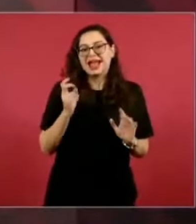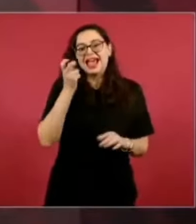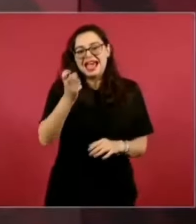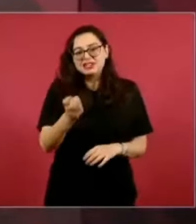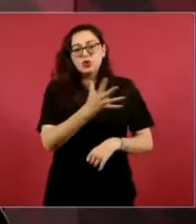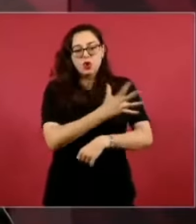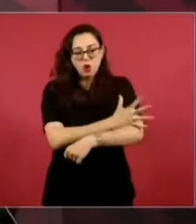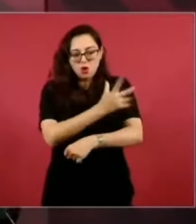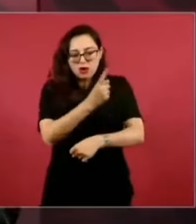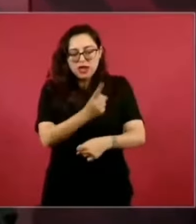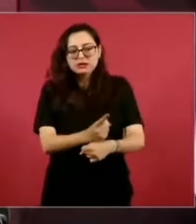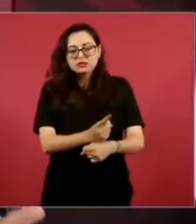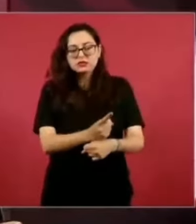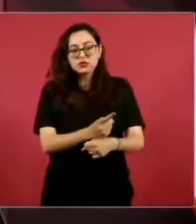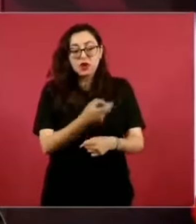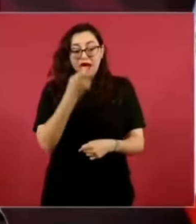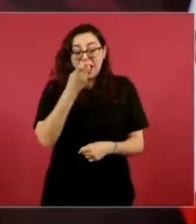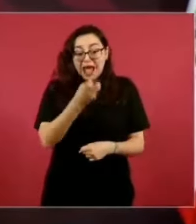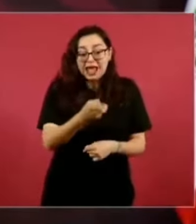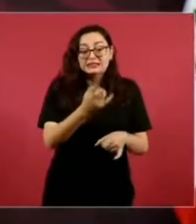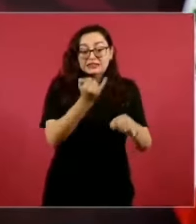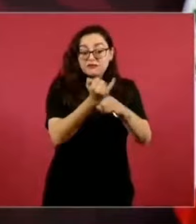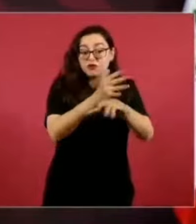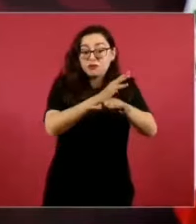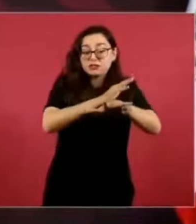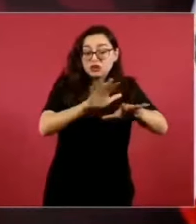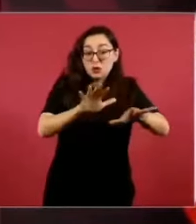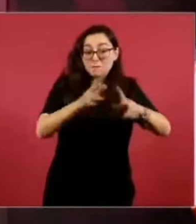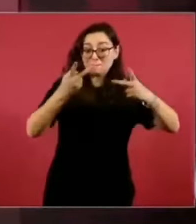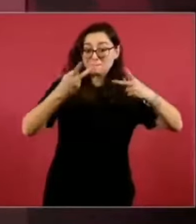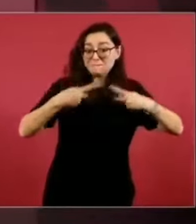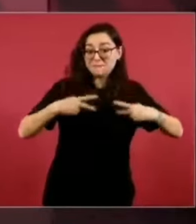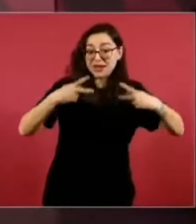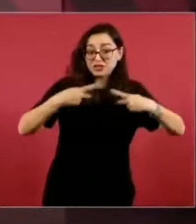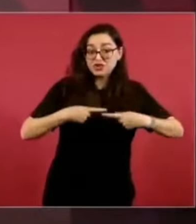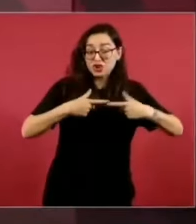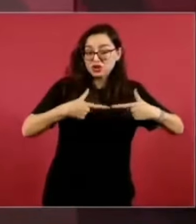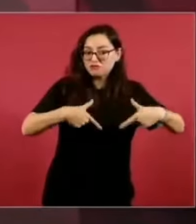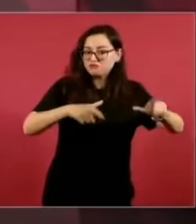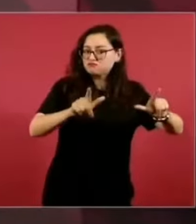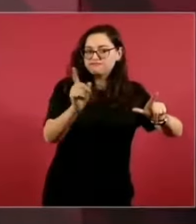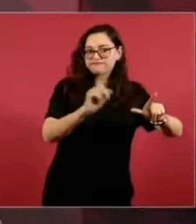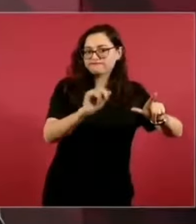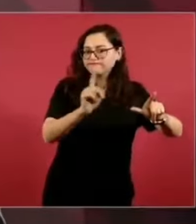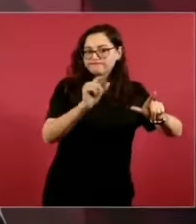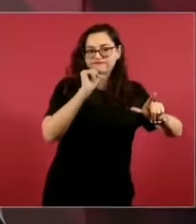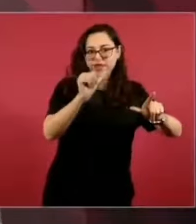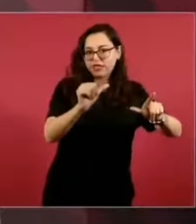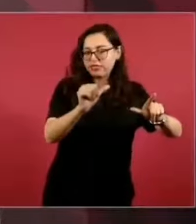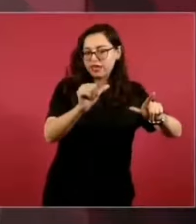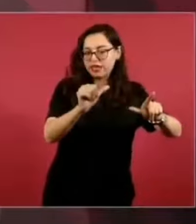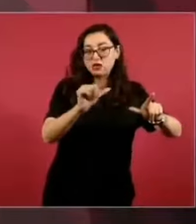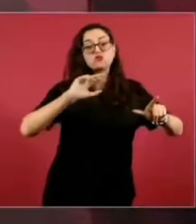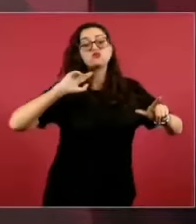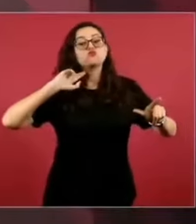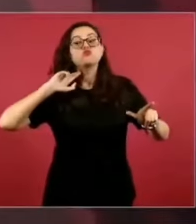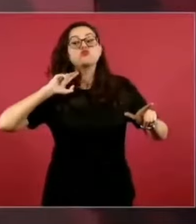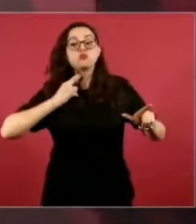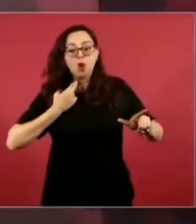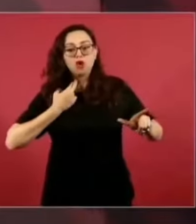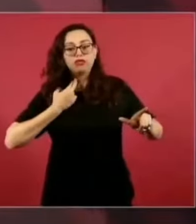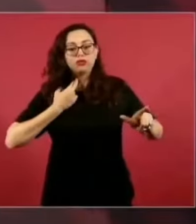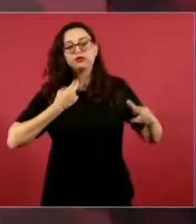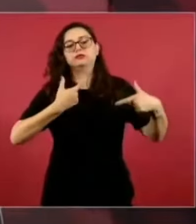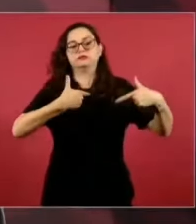pueda distinguir lo que describe un agente